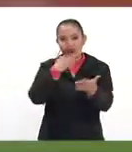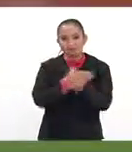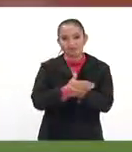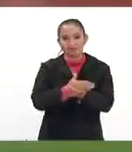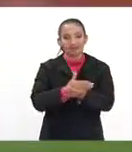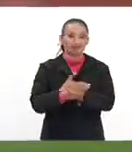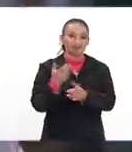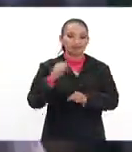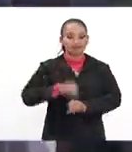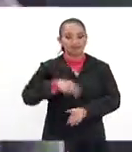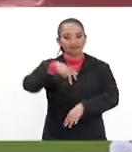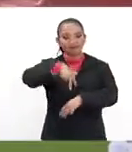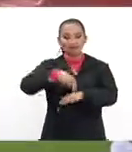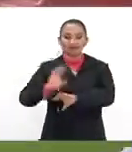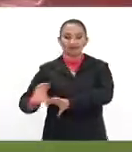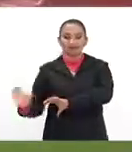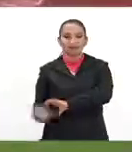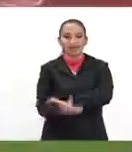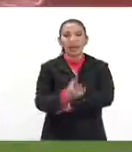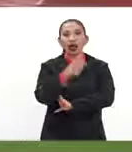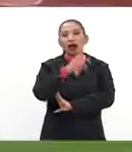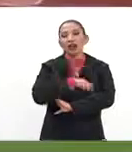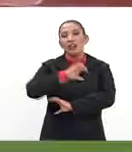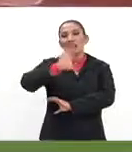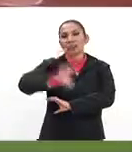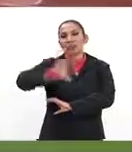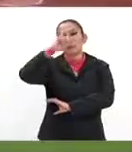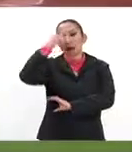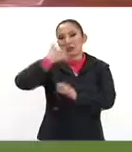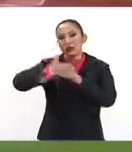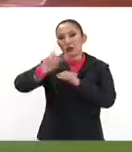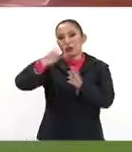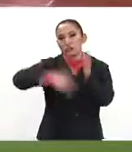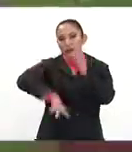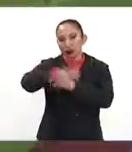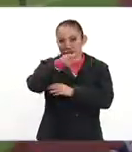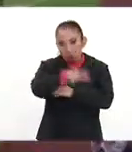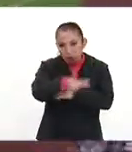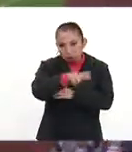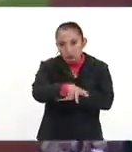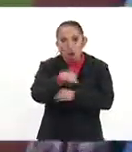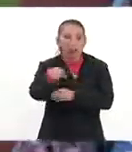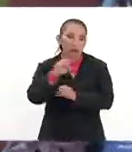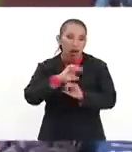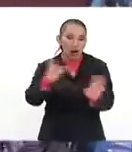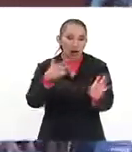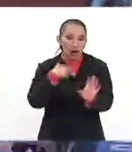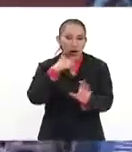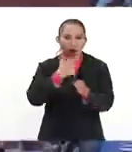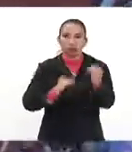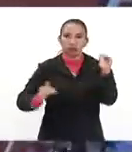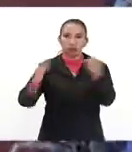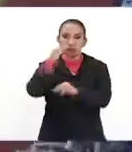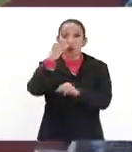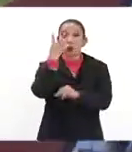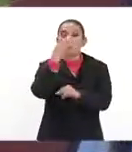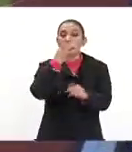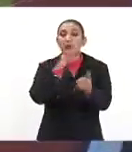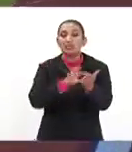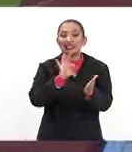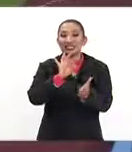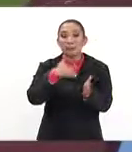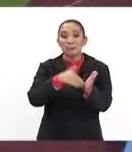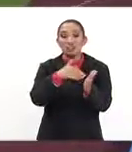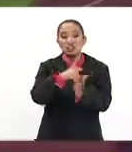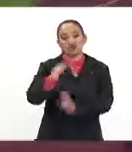lomita del conjunto de los White Sox de Chicago para la temporada 2018. Esto, por supuesto, en las grandes ligas. 4.75